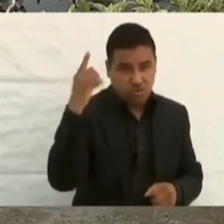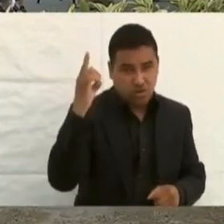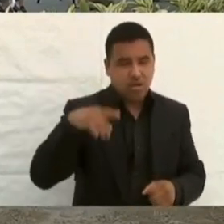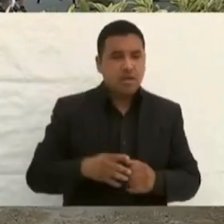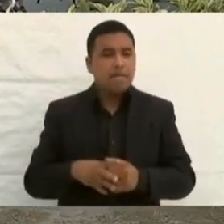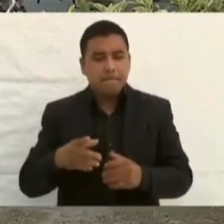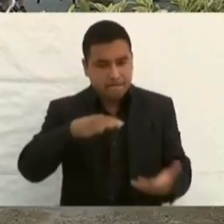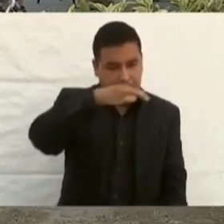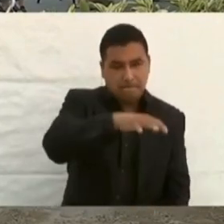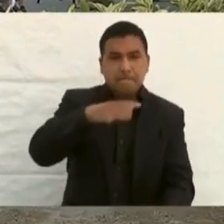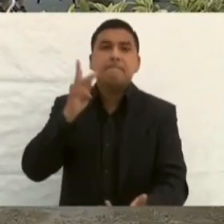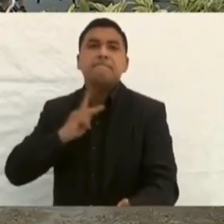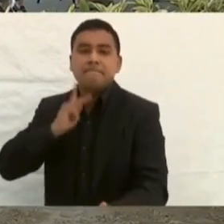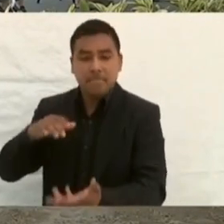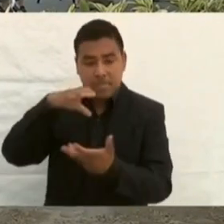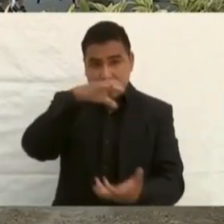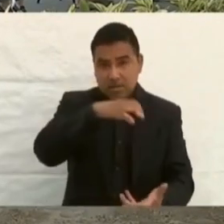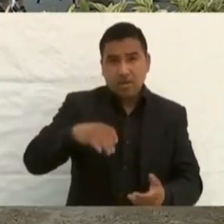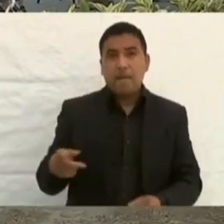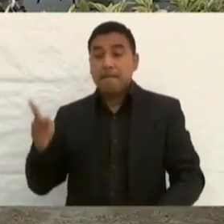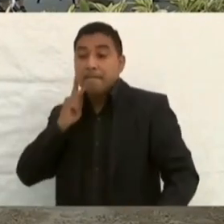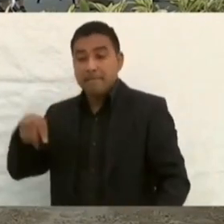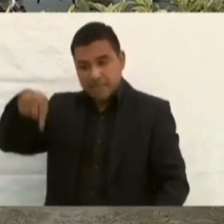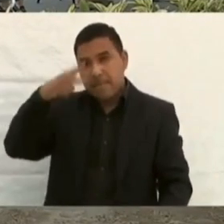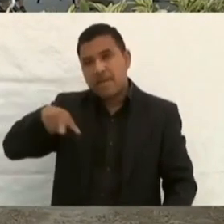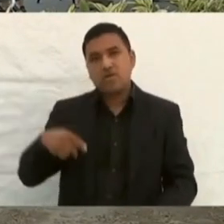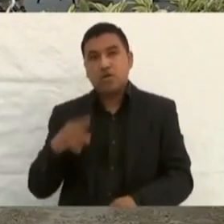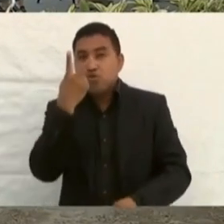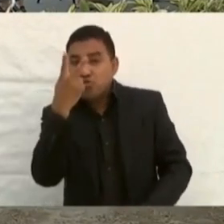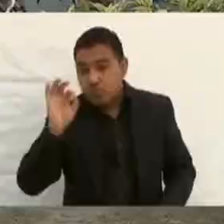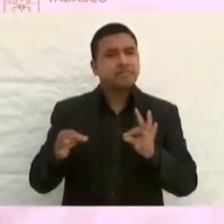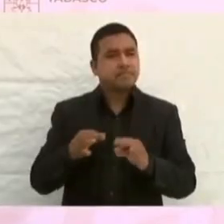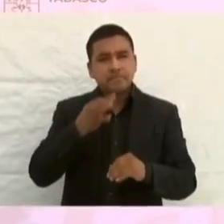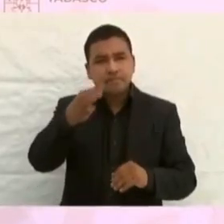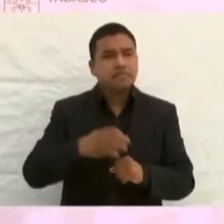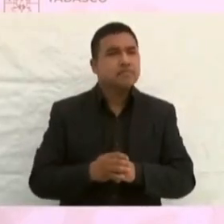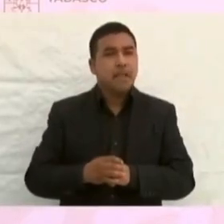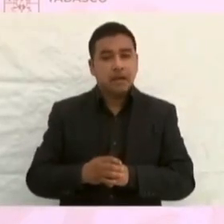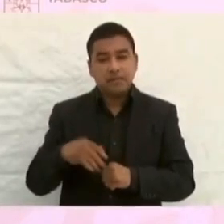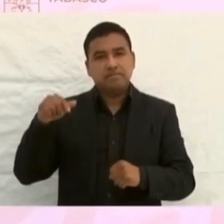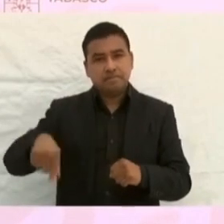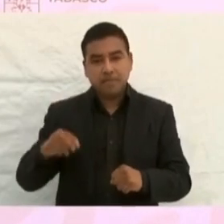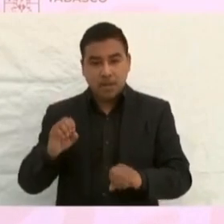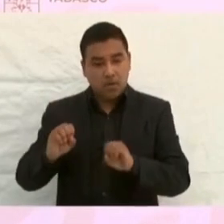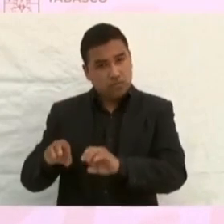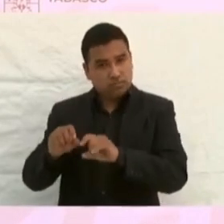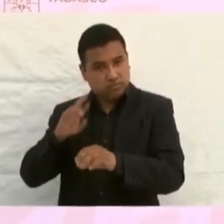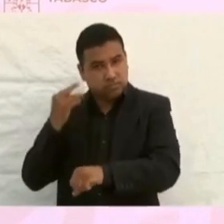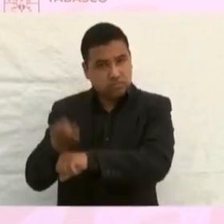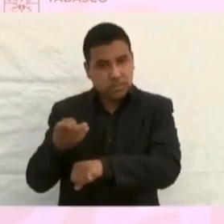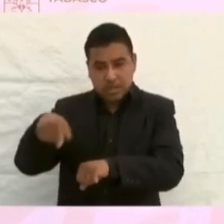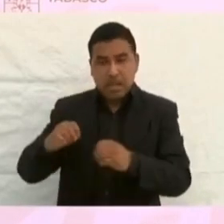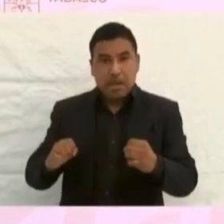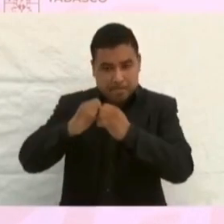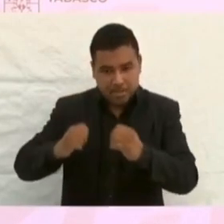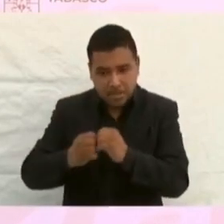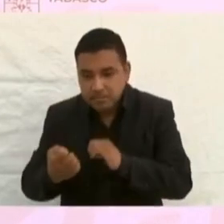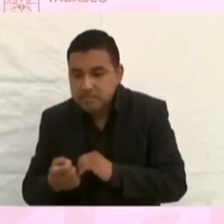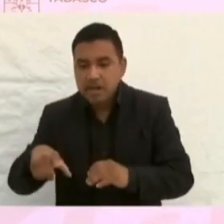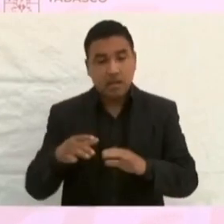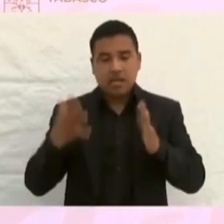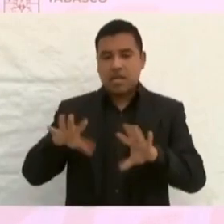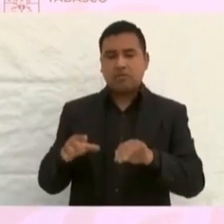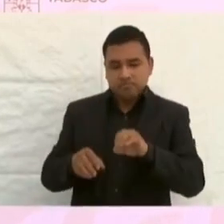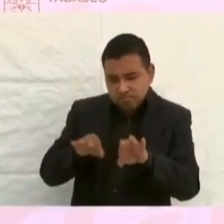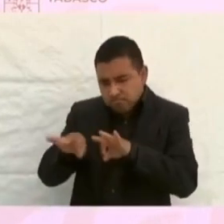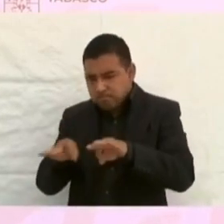barril de petróleo crudo equivalente, Pemex registra un valor de 2.9. En cuanto a la administración de la empresa, estamos realizando cambios